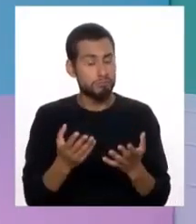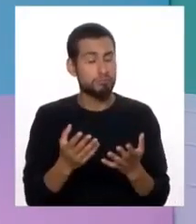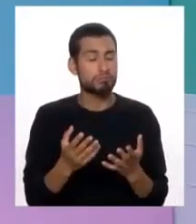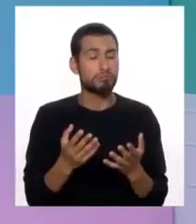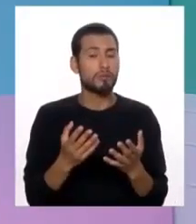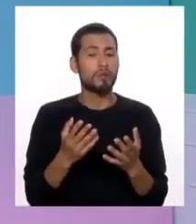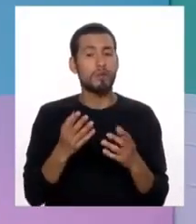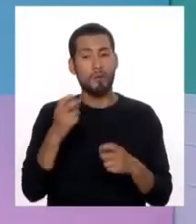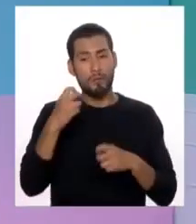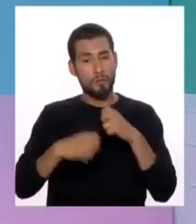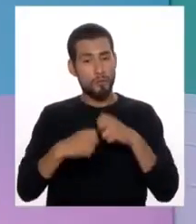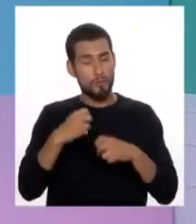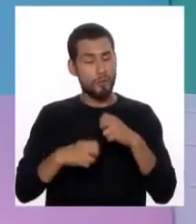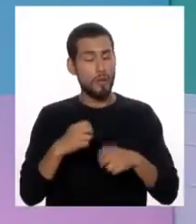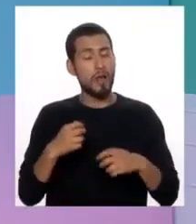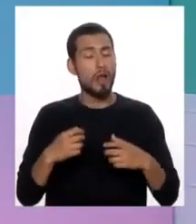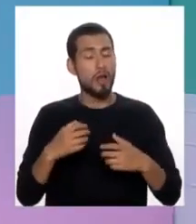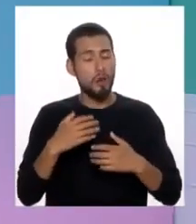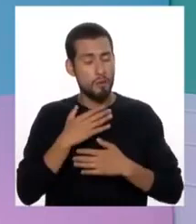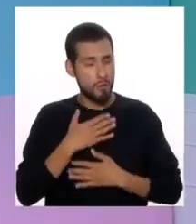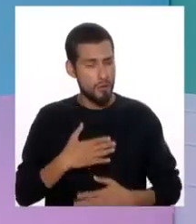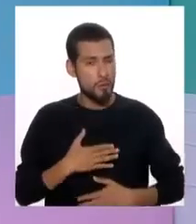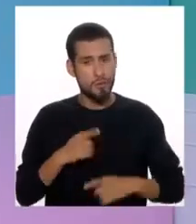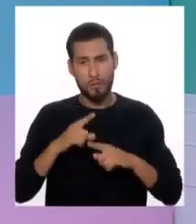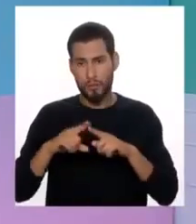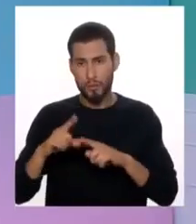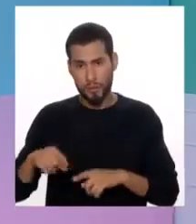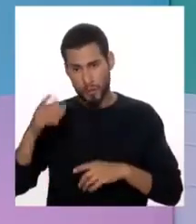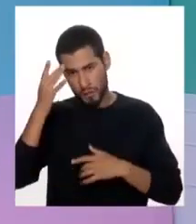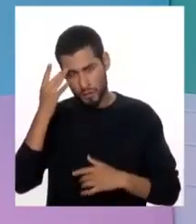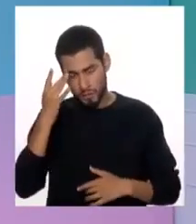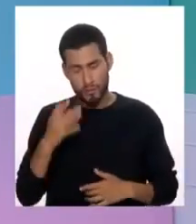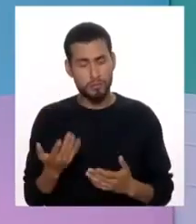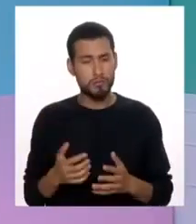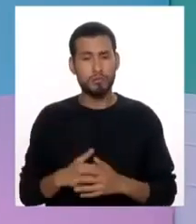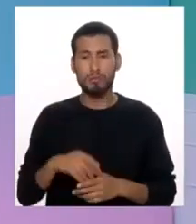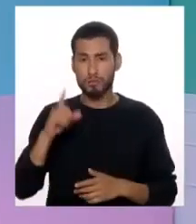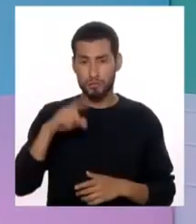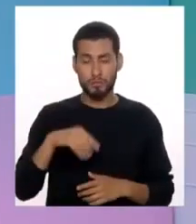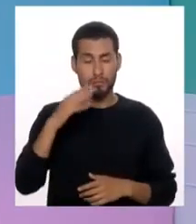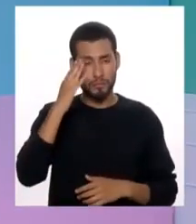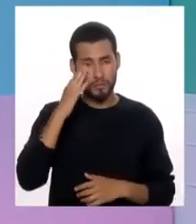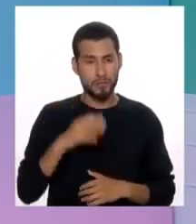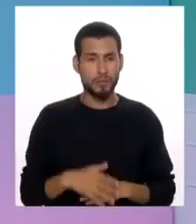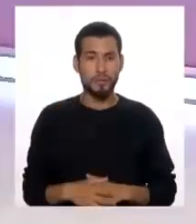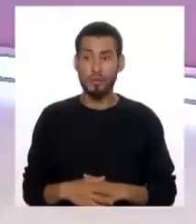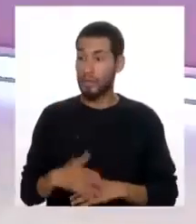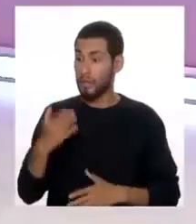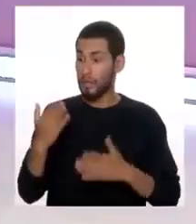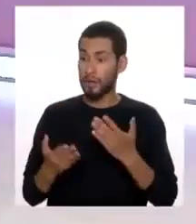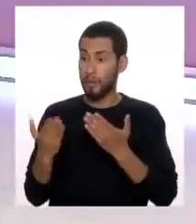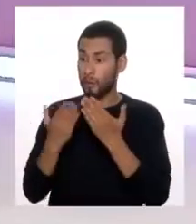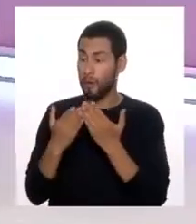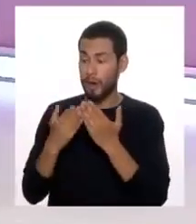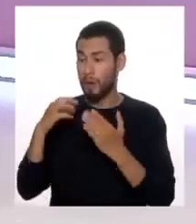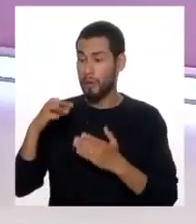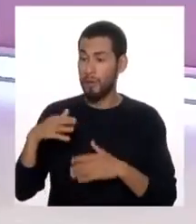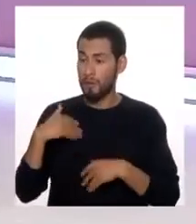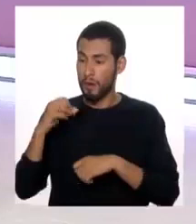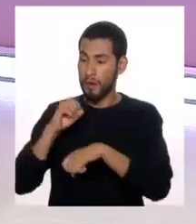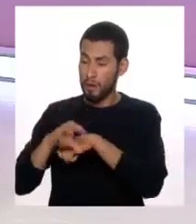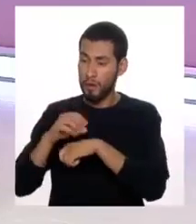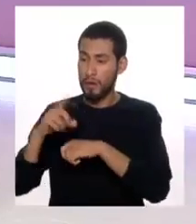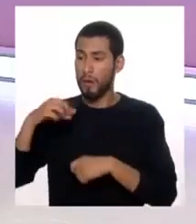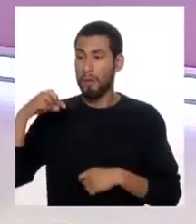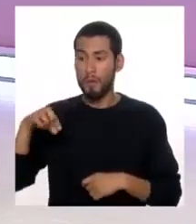complicaciones médicas diversas y esto hay que tenerlo presente. ¿Habrá una escuela de padres, doctor, para poder orientar? Porque a